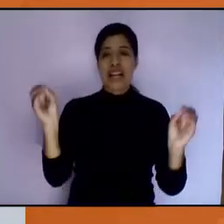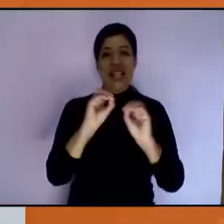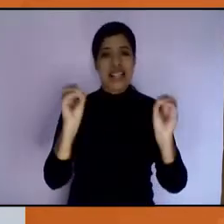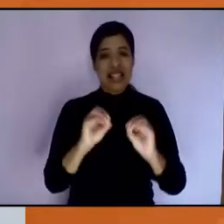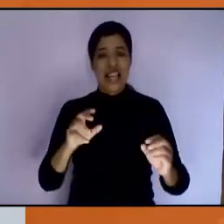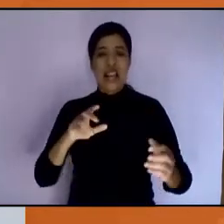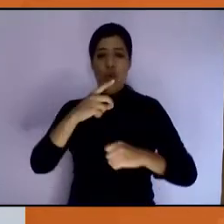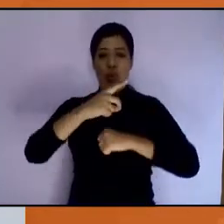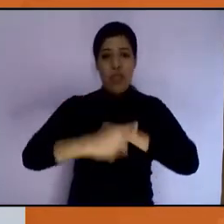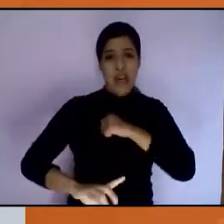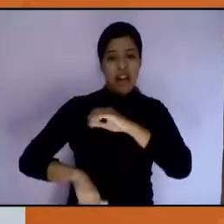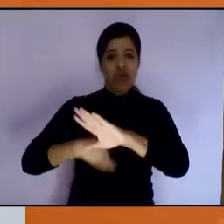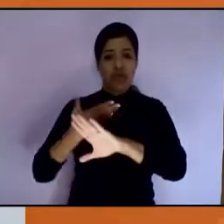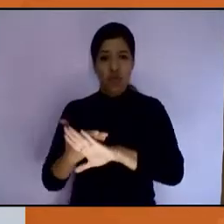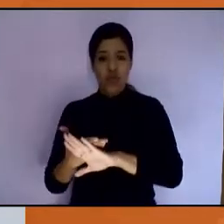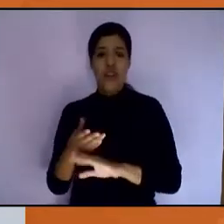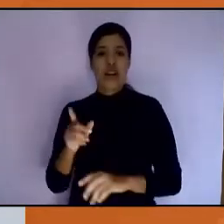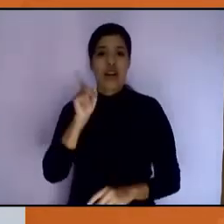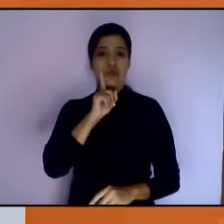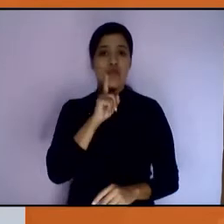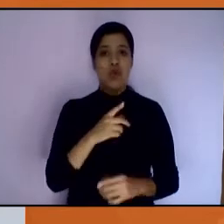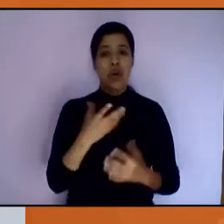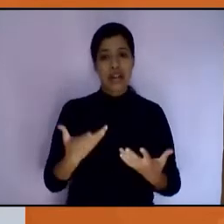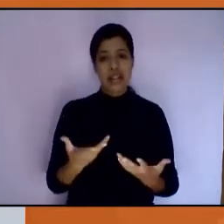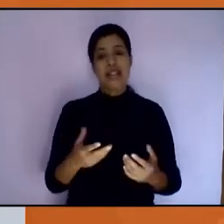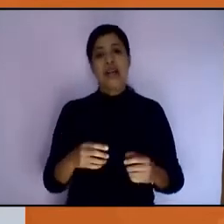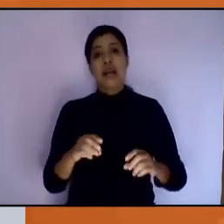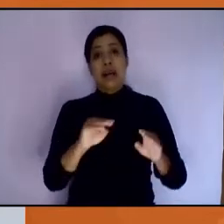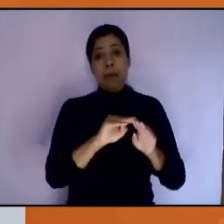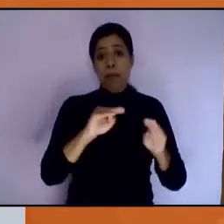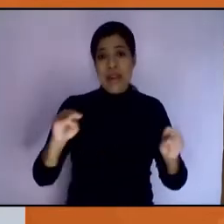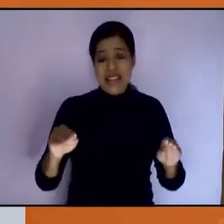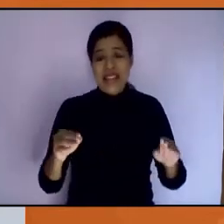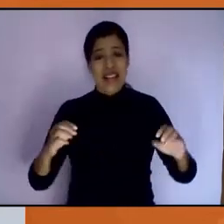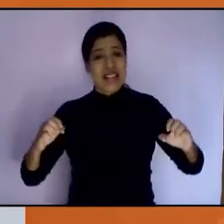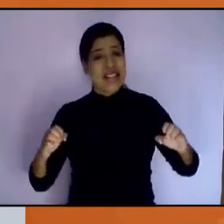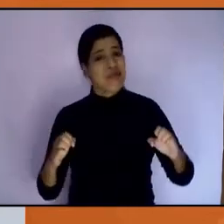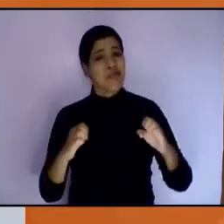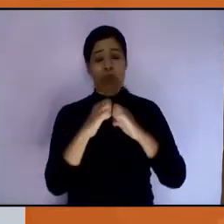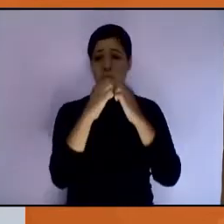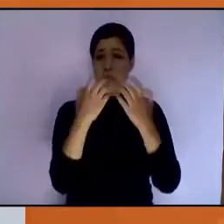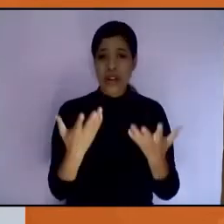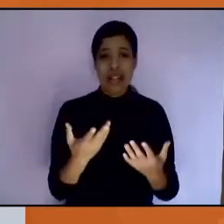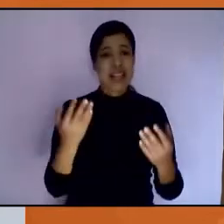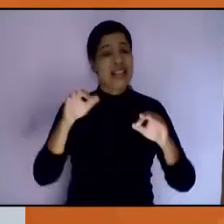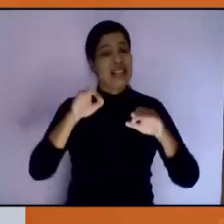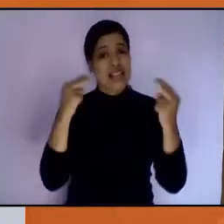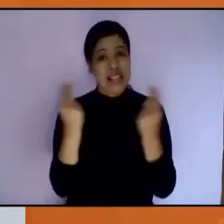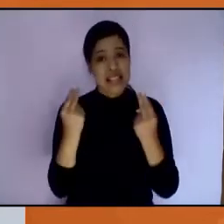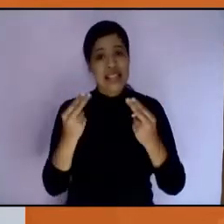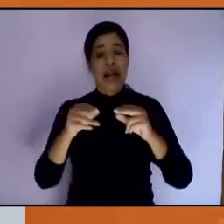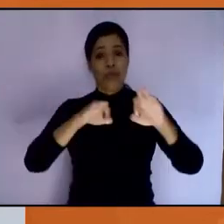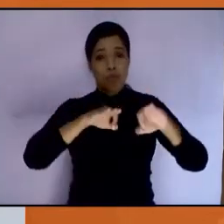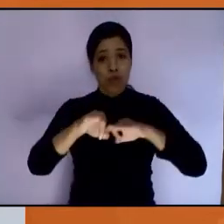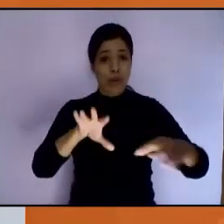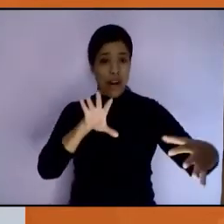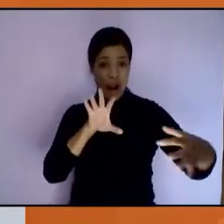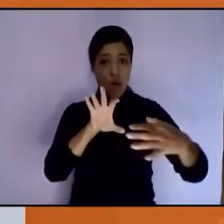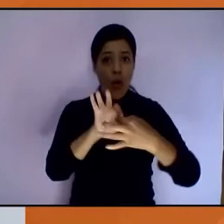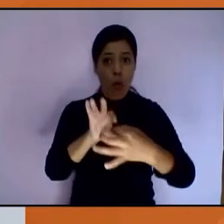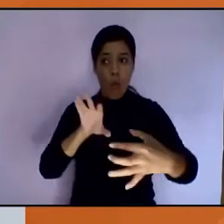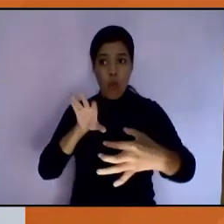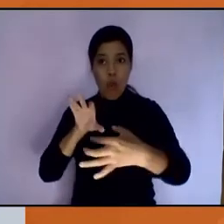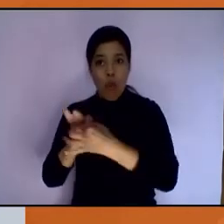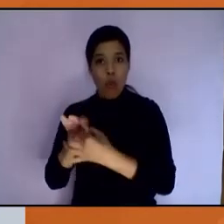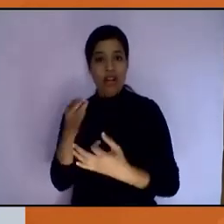Sabemos que entre otras medidas urgentes, esto es viable en la medida que trabajemos de manera colaborativa entre